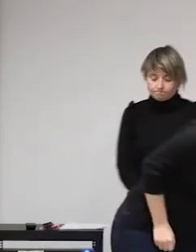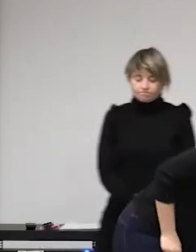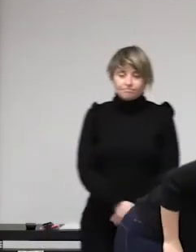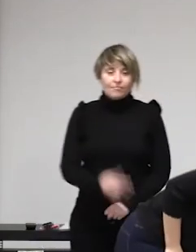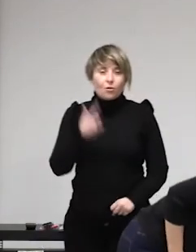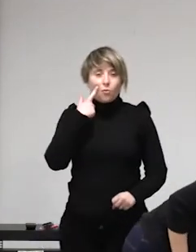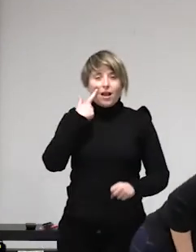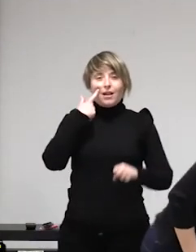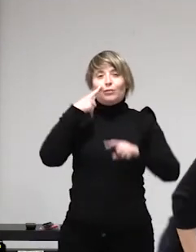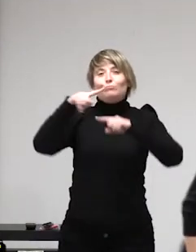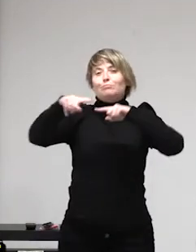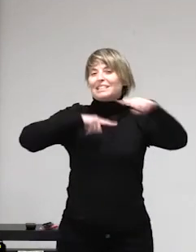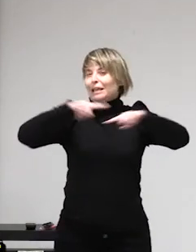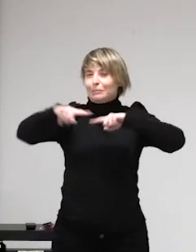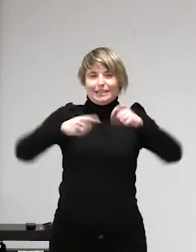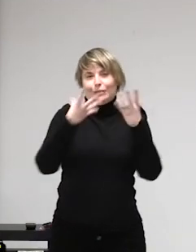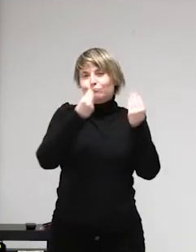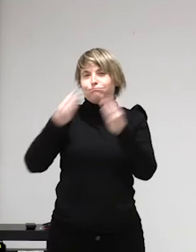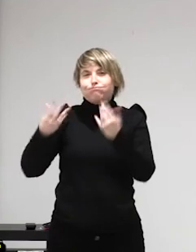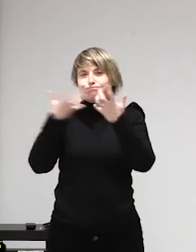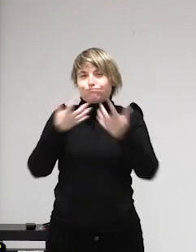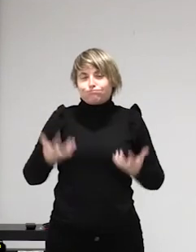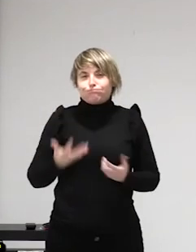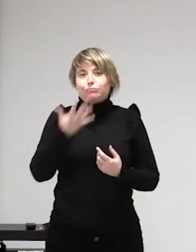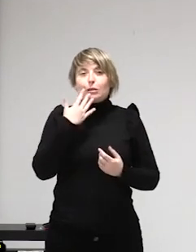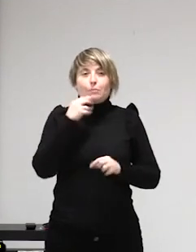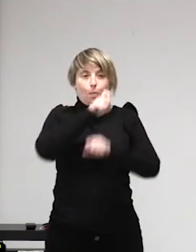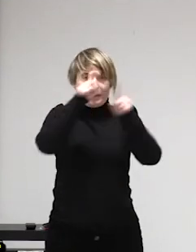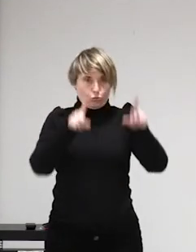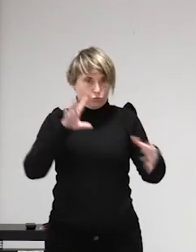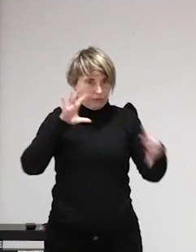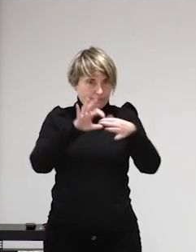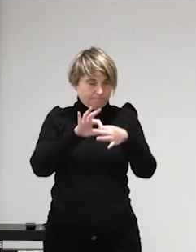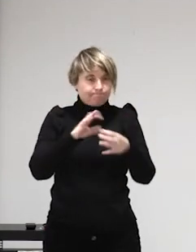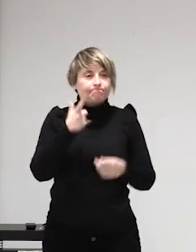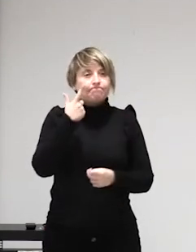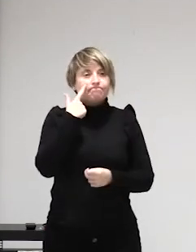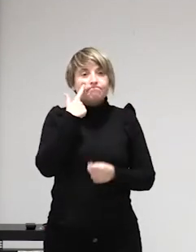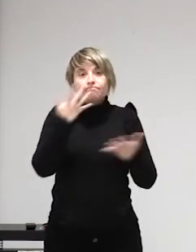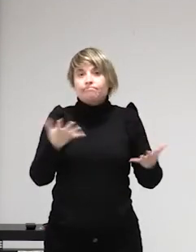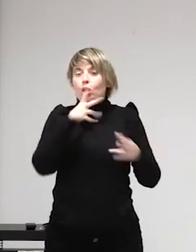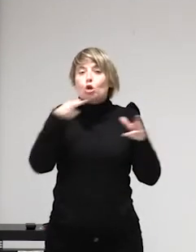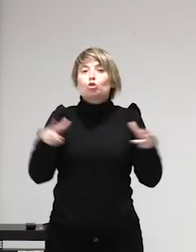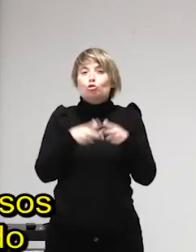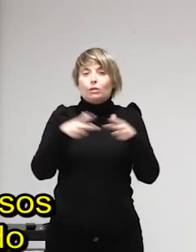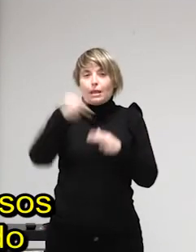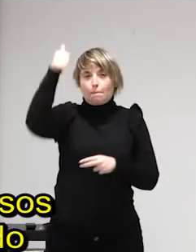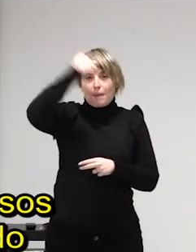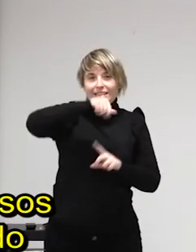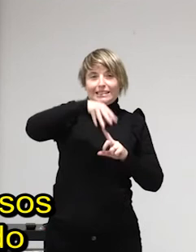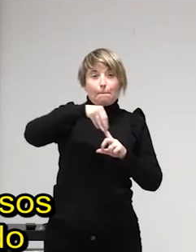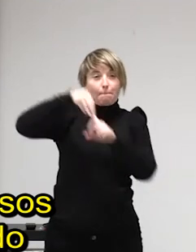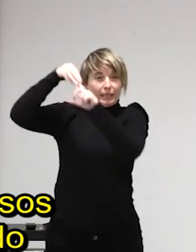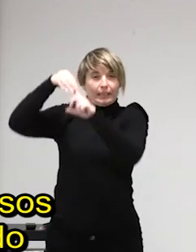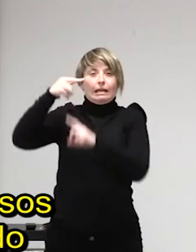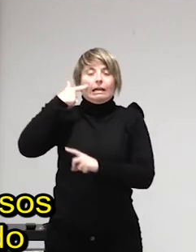psicológica y sexual contra las mujeres existe porque existe el patriarcado lo realizan mujeres pobres las jóvenes